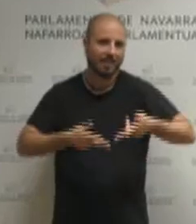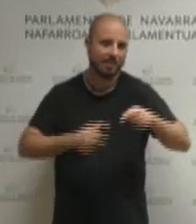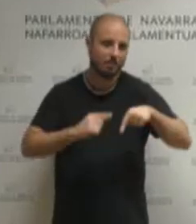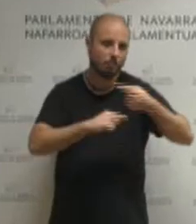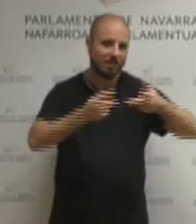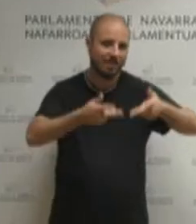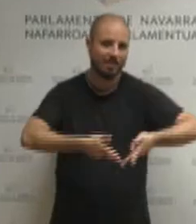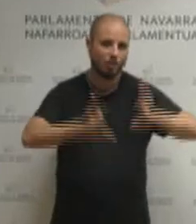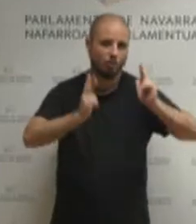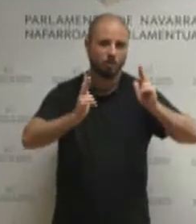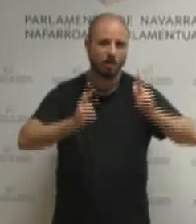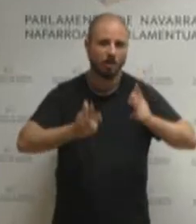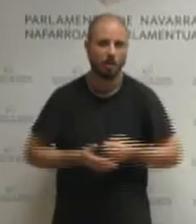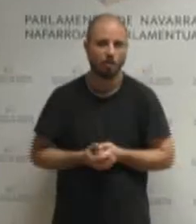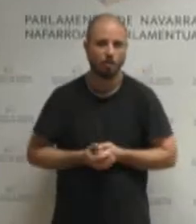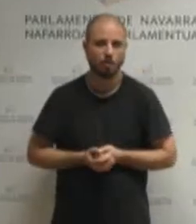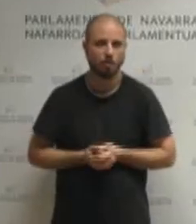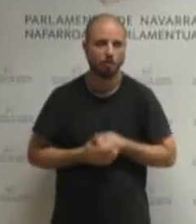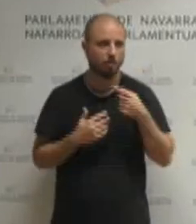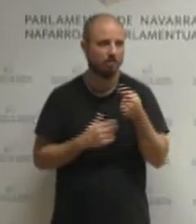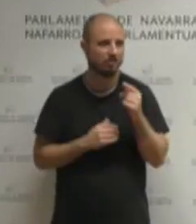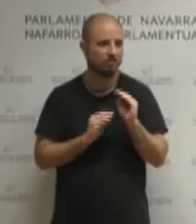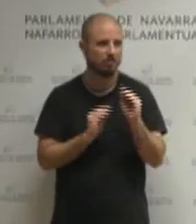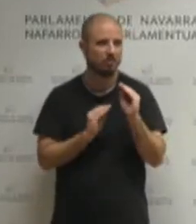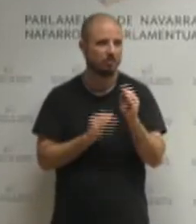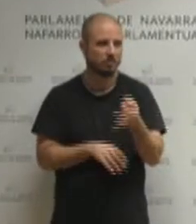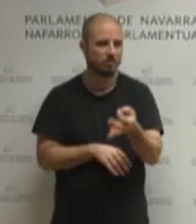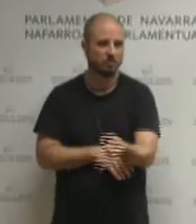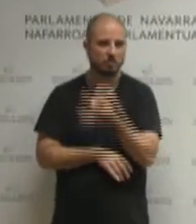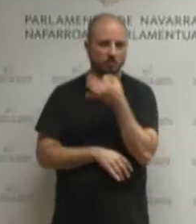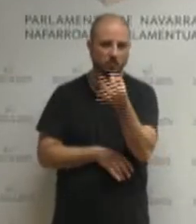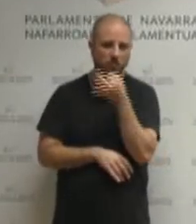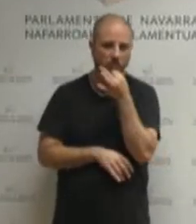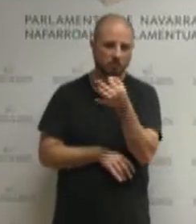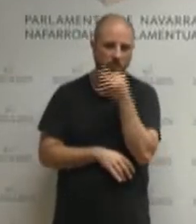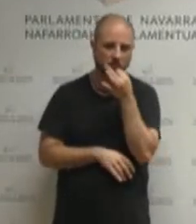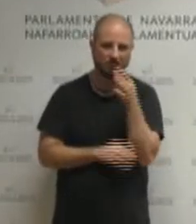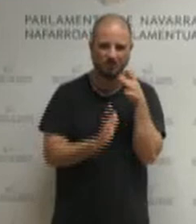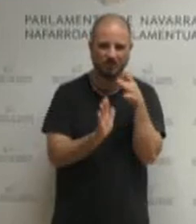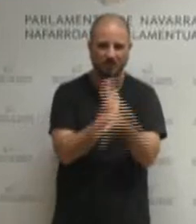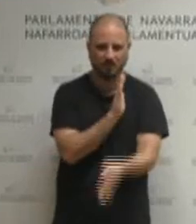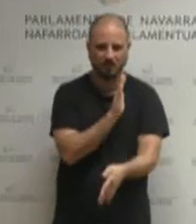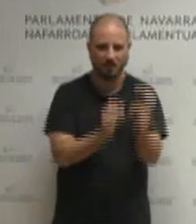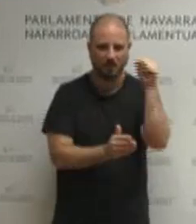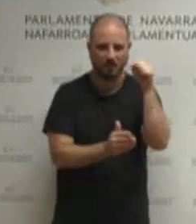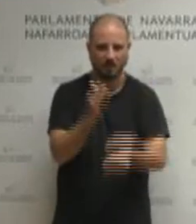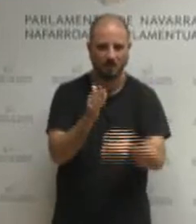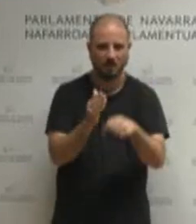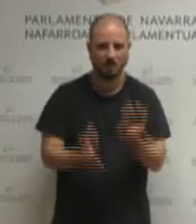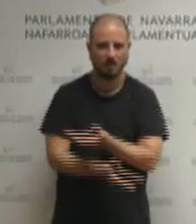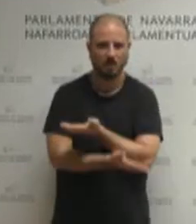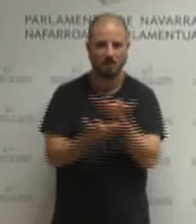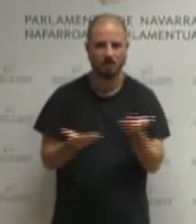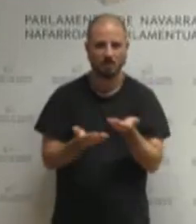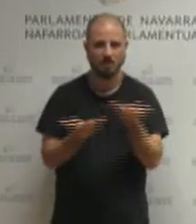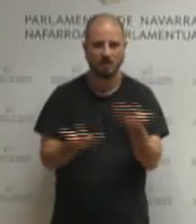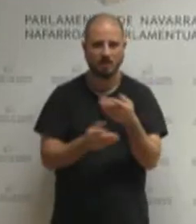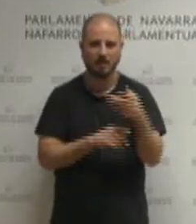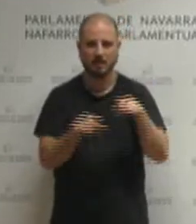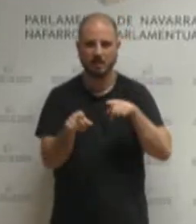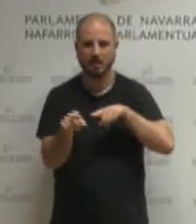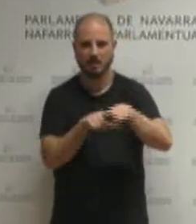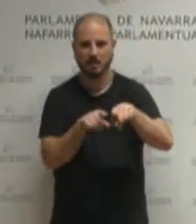politikaren arloan hitz batzuk kritikatzea edo arbulatzea balio